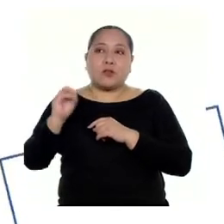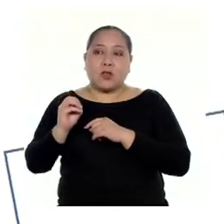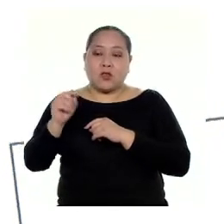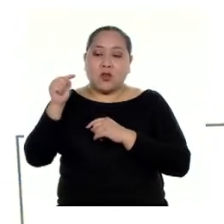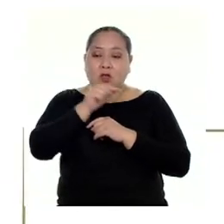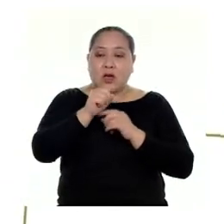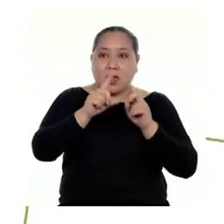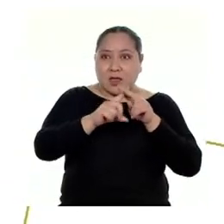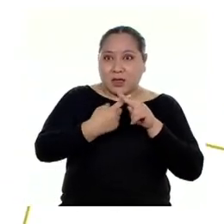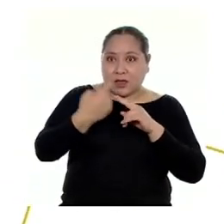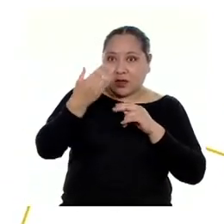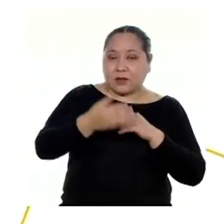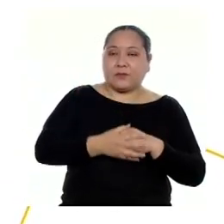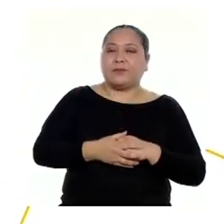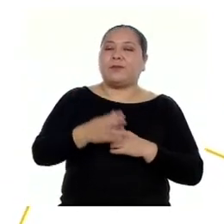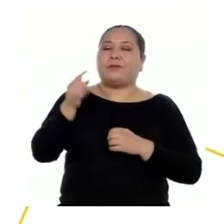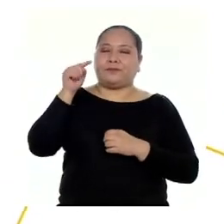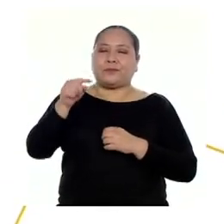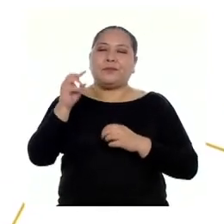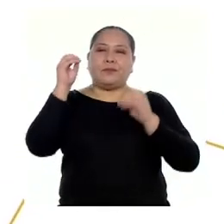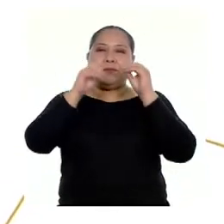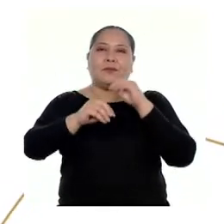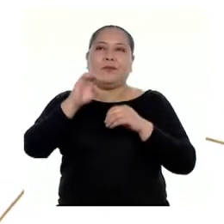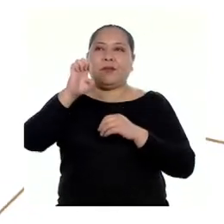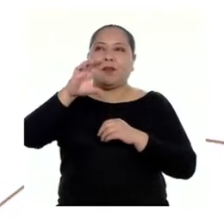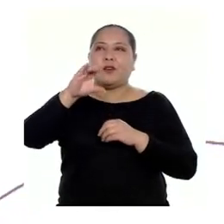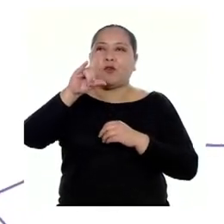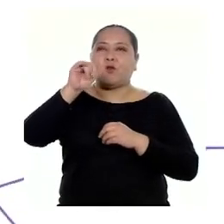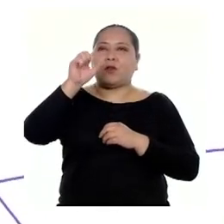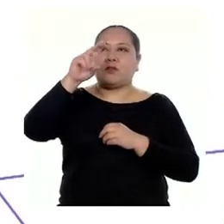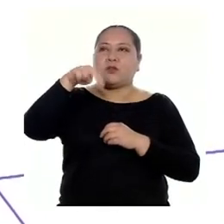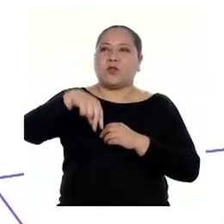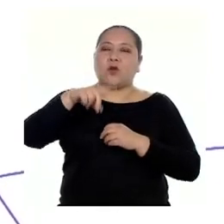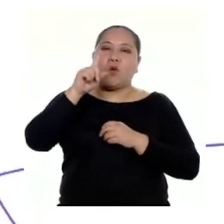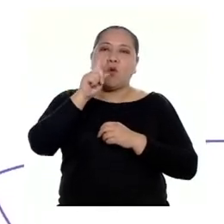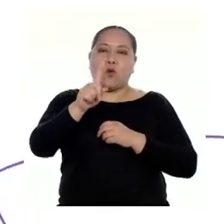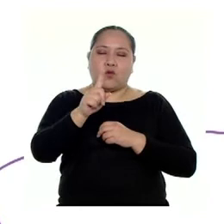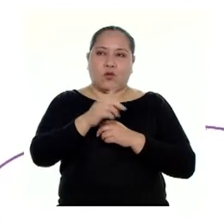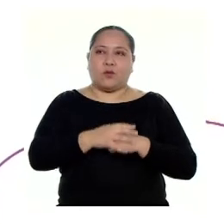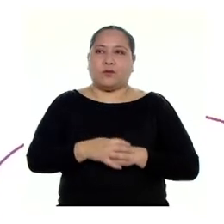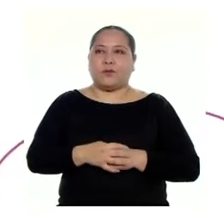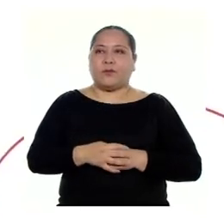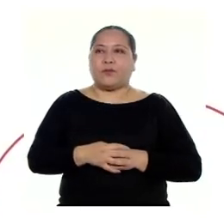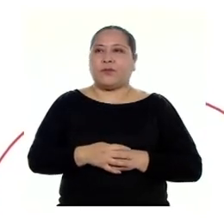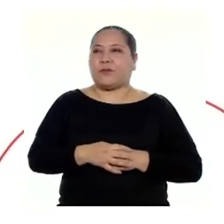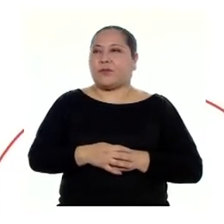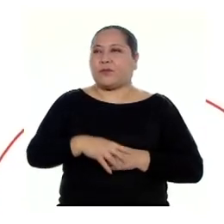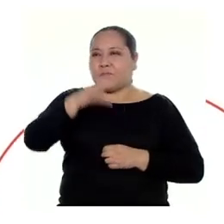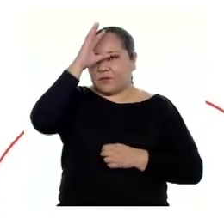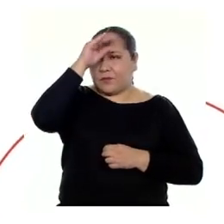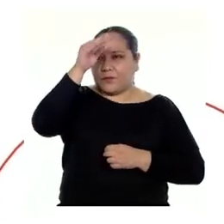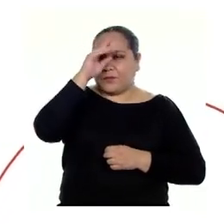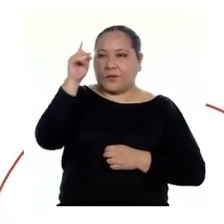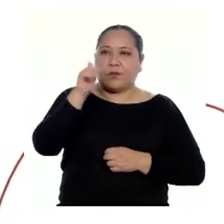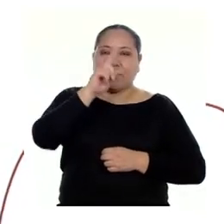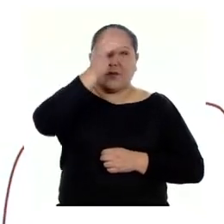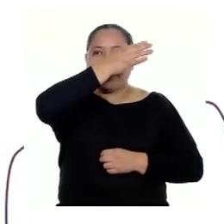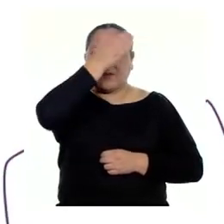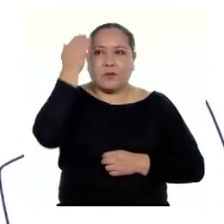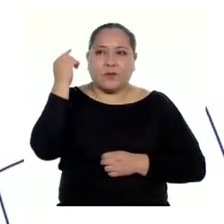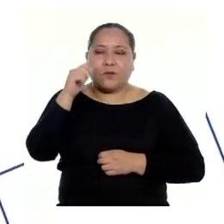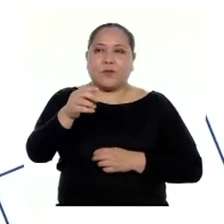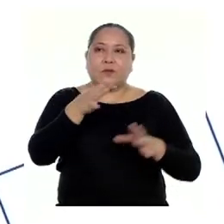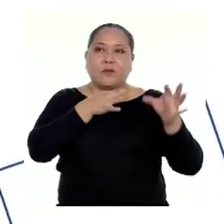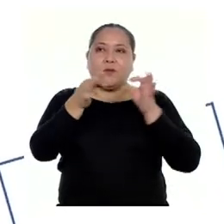Yanira. Vamos a llamar a esta ecuación 1, pero en números romanos. Chicas y chicos, no se olviden que